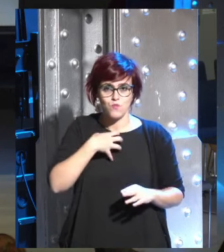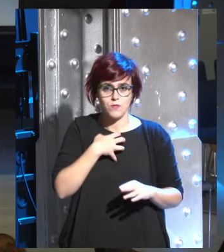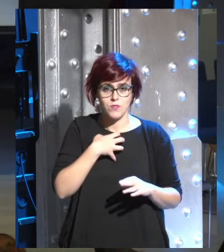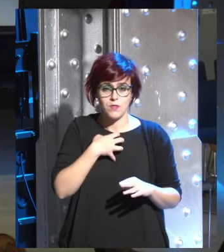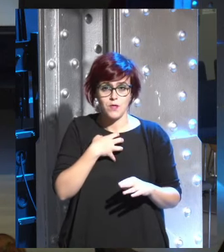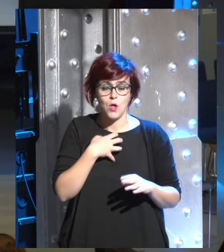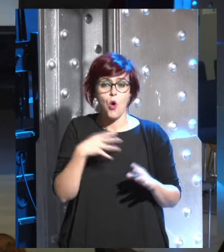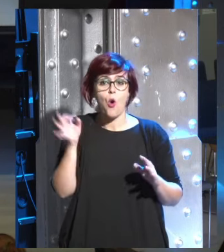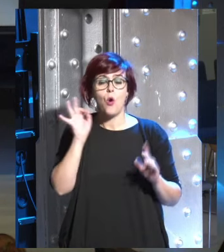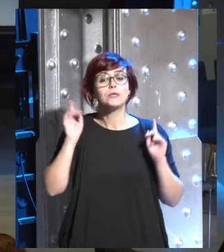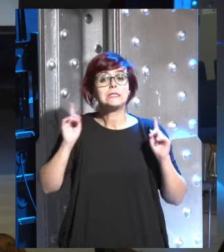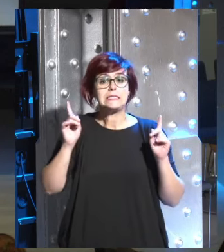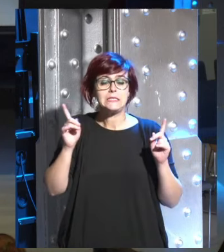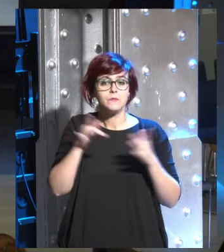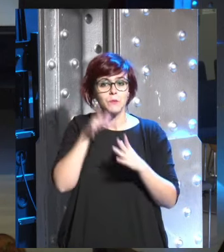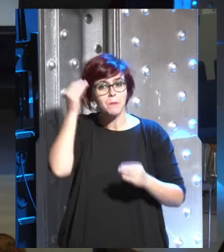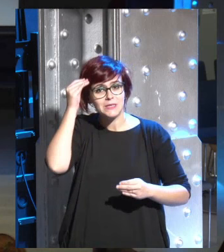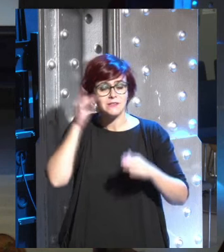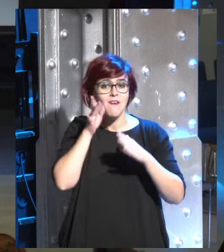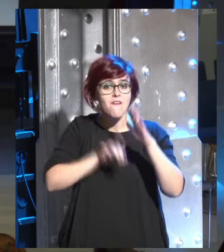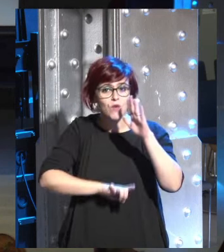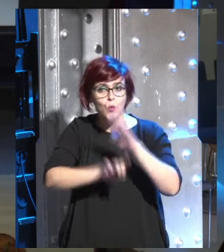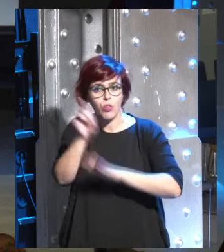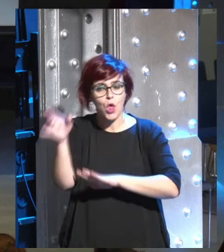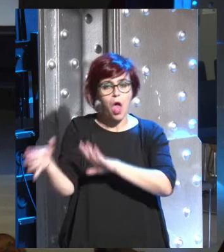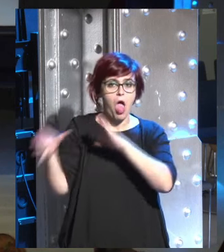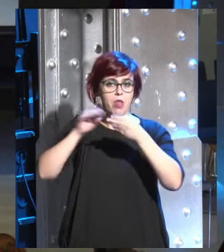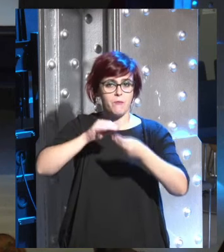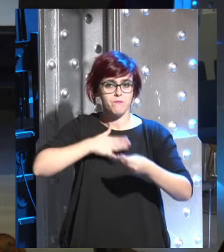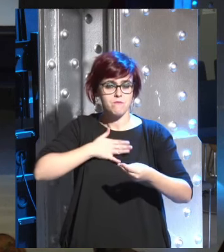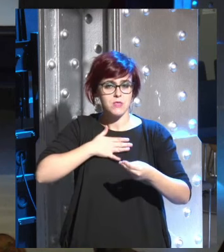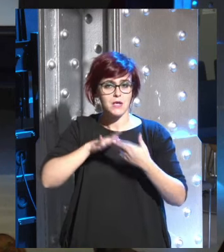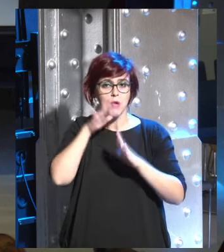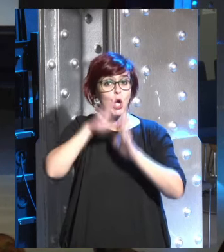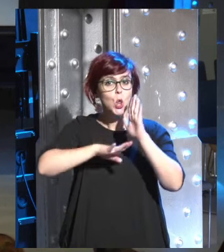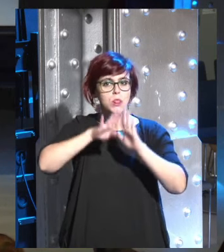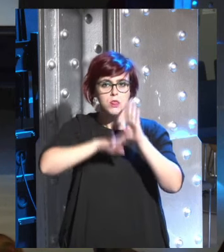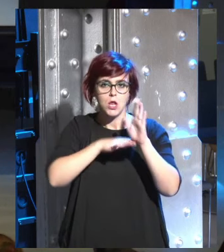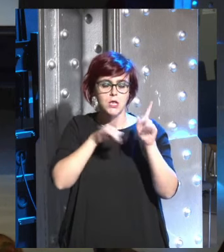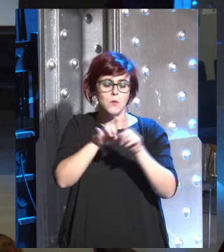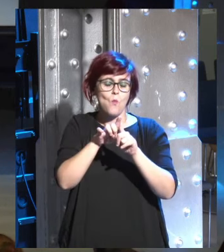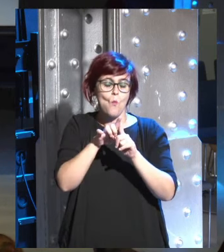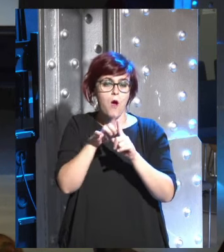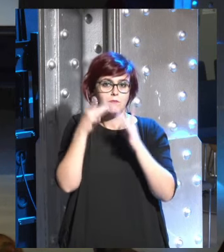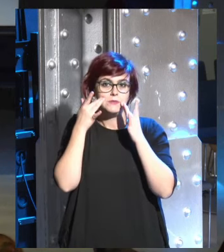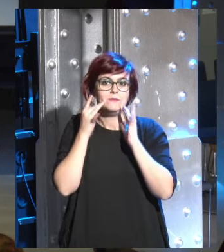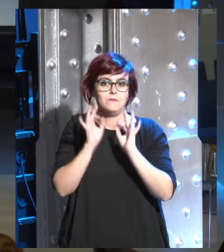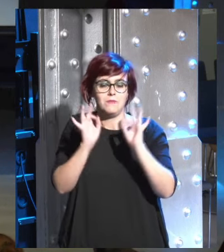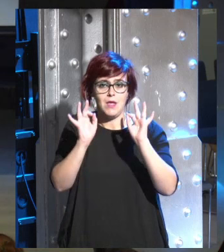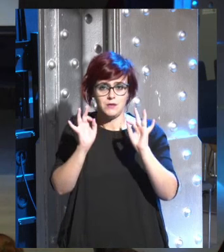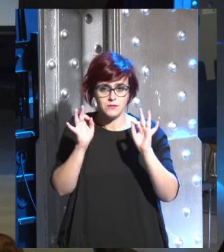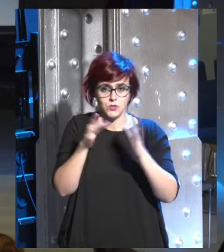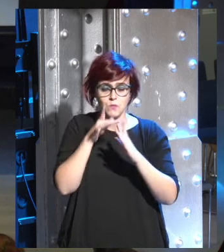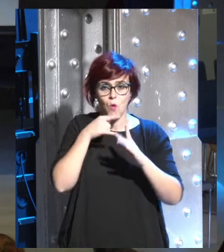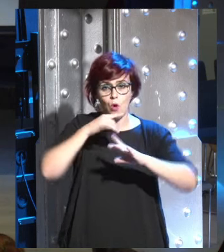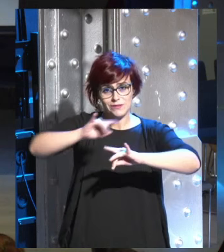o simplemente hay que pensar que la evolución nos ha adaptado a las condiciones tan singulares únicas del planeta